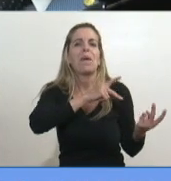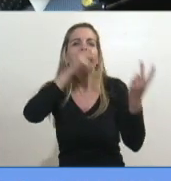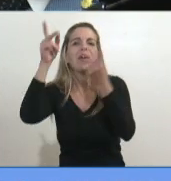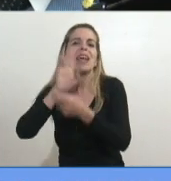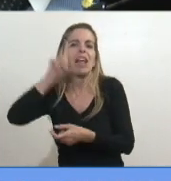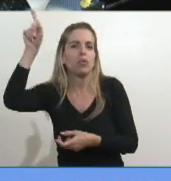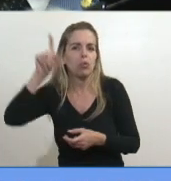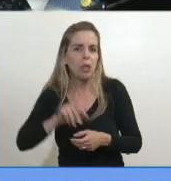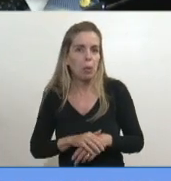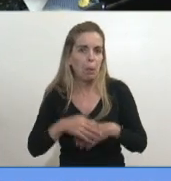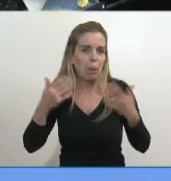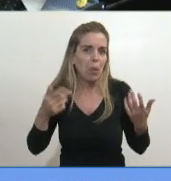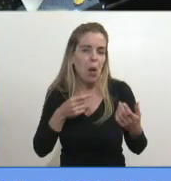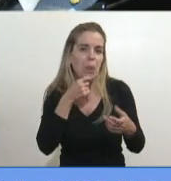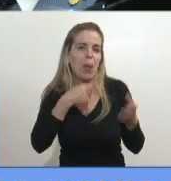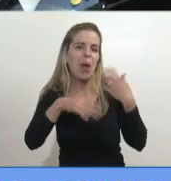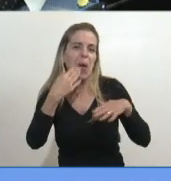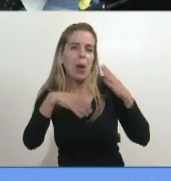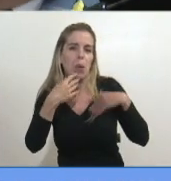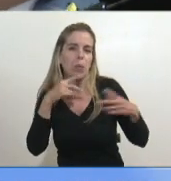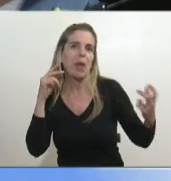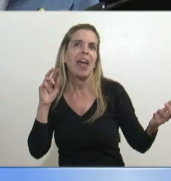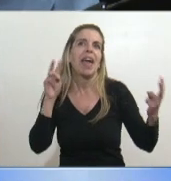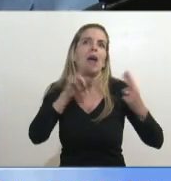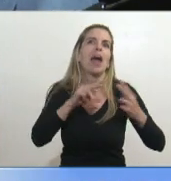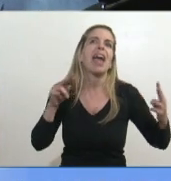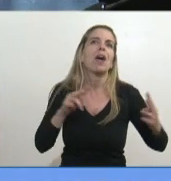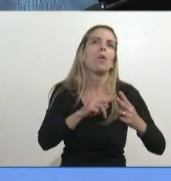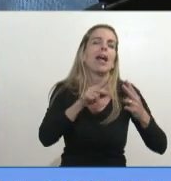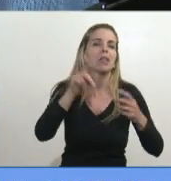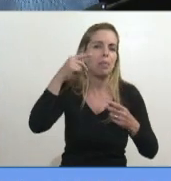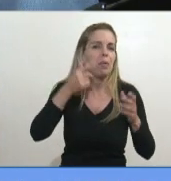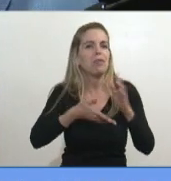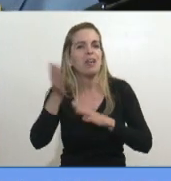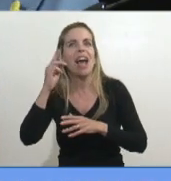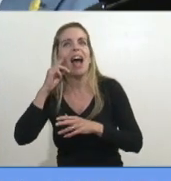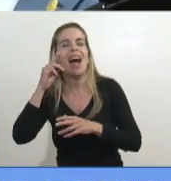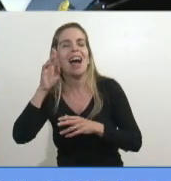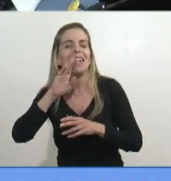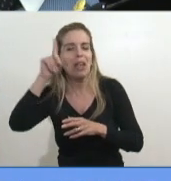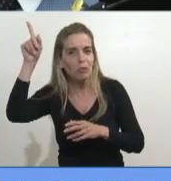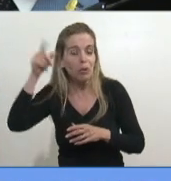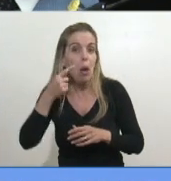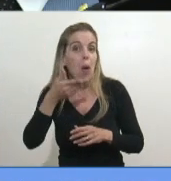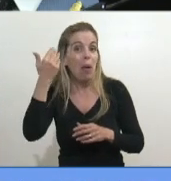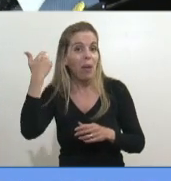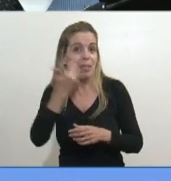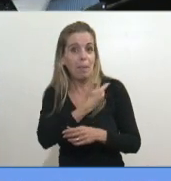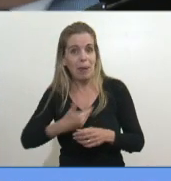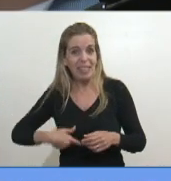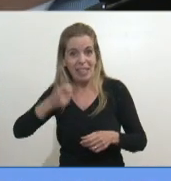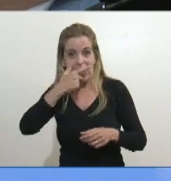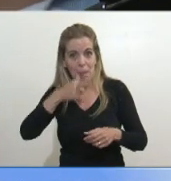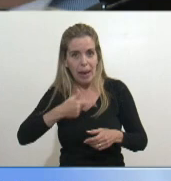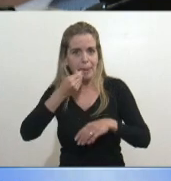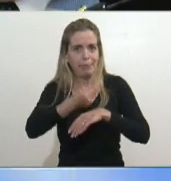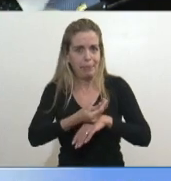de no sé qué, ni cuando fue presidente, no fue a discutir un solo tema interesante, ahora se fue, no sé qué, a un encuentro de líderes.